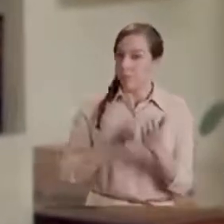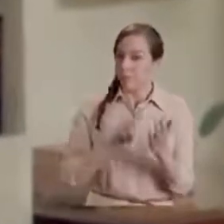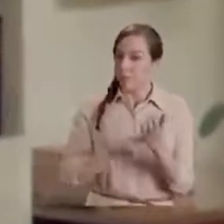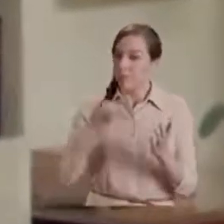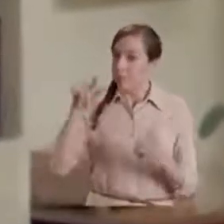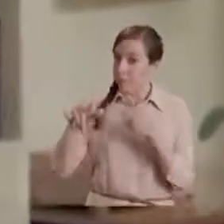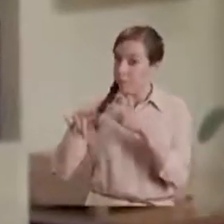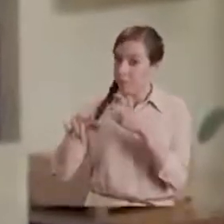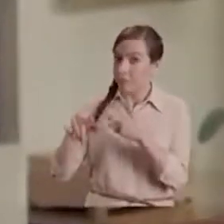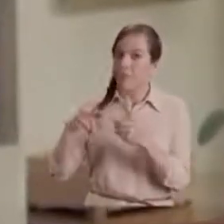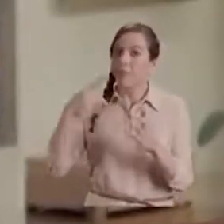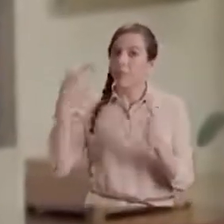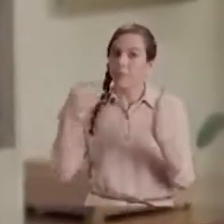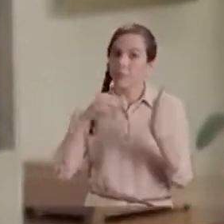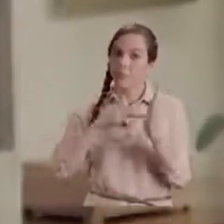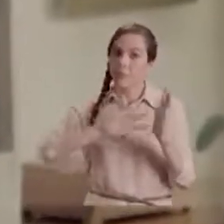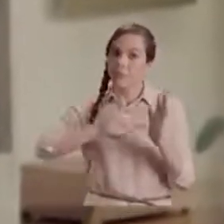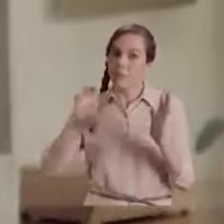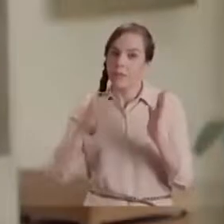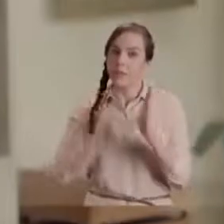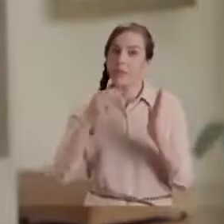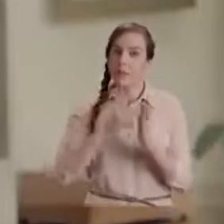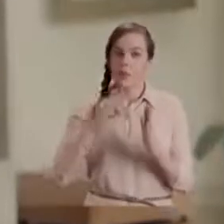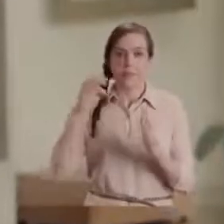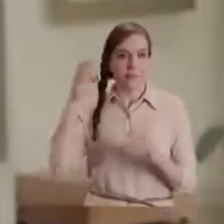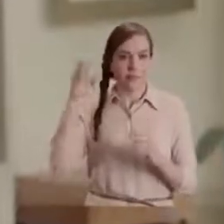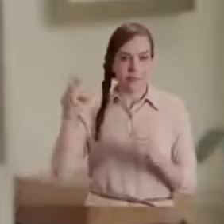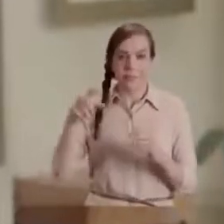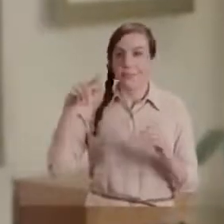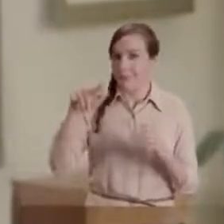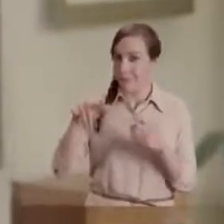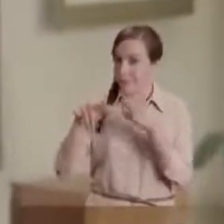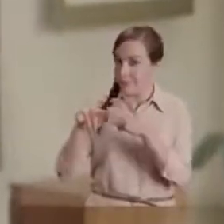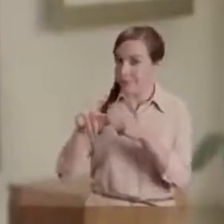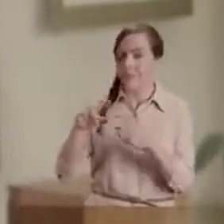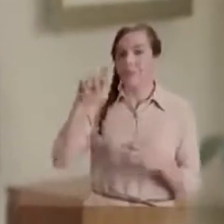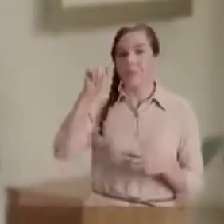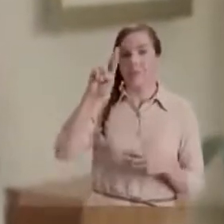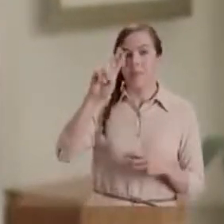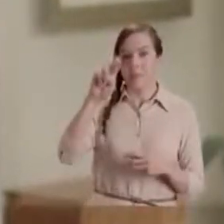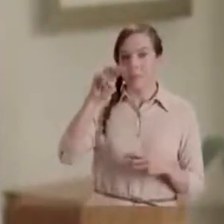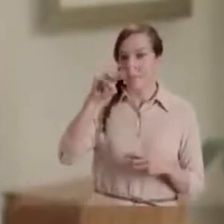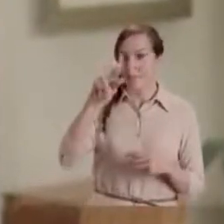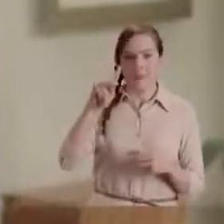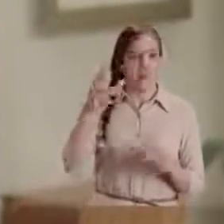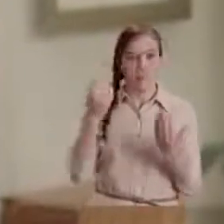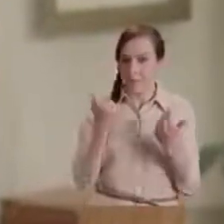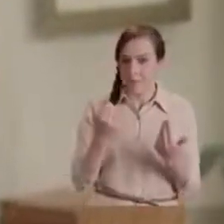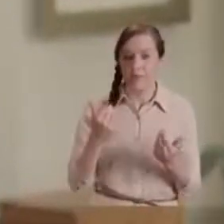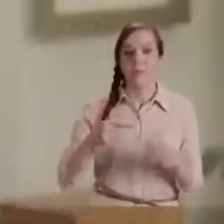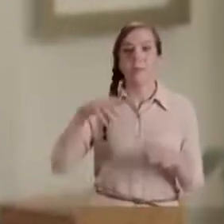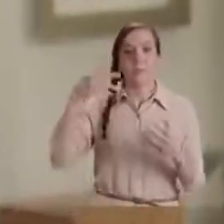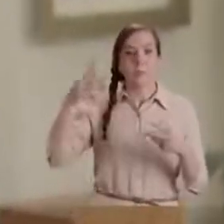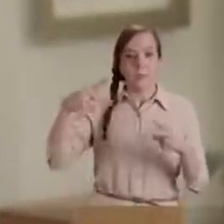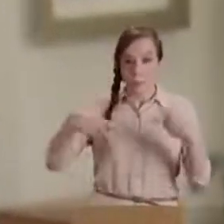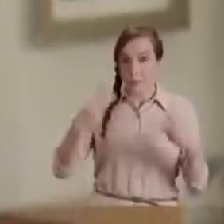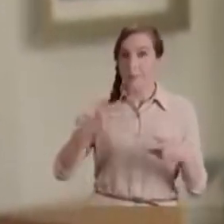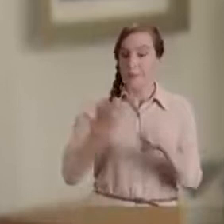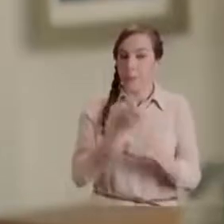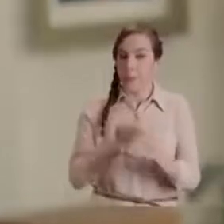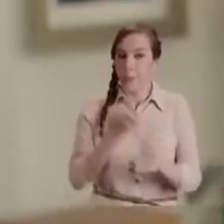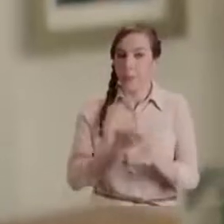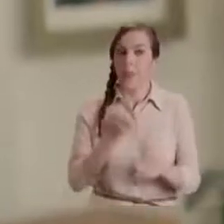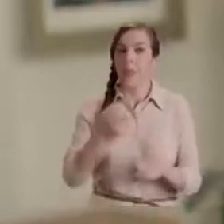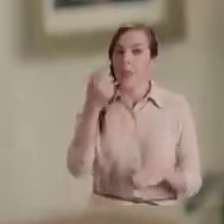México. Ese avión costó 7.500 millones de pesos. No lo tiene ni Donald Trump. Ya se lo mandé a ofrecer.